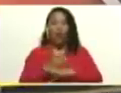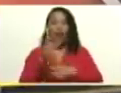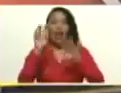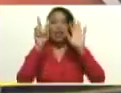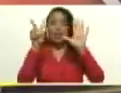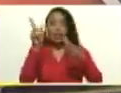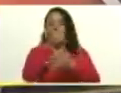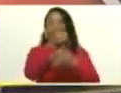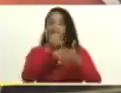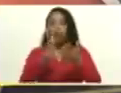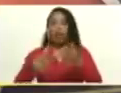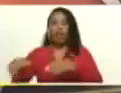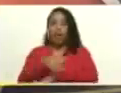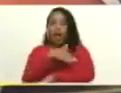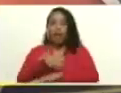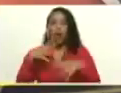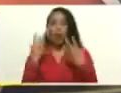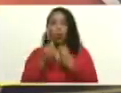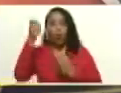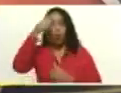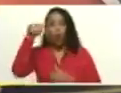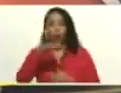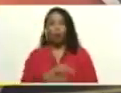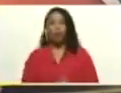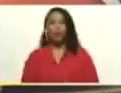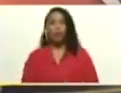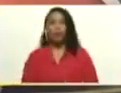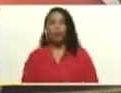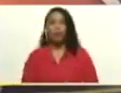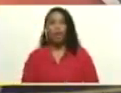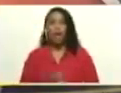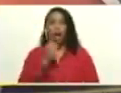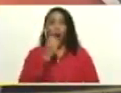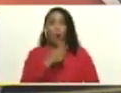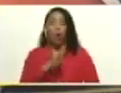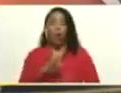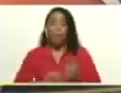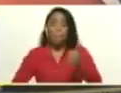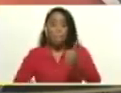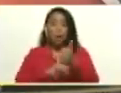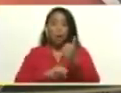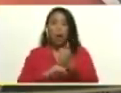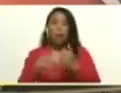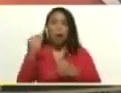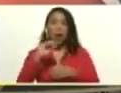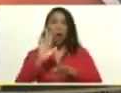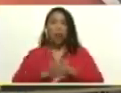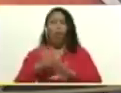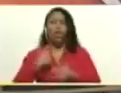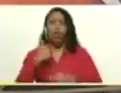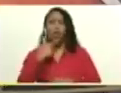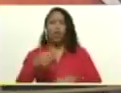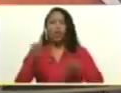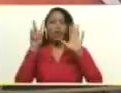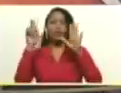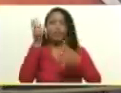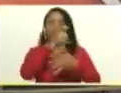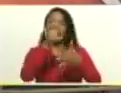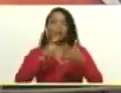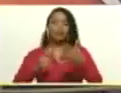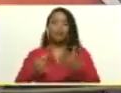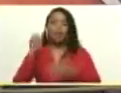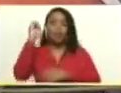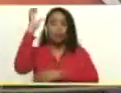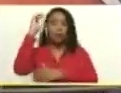de la calle junto al pueblo. Y, bueno, potenciar. ¿Y por qué digo de las siete líneas? Si en la